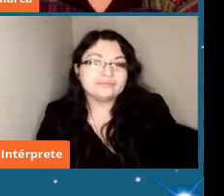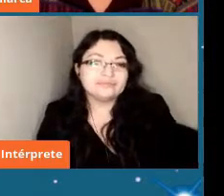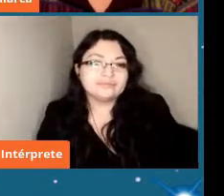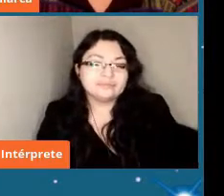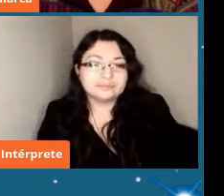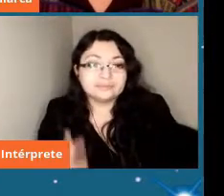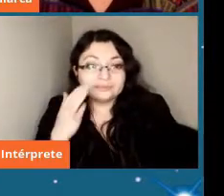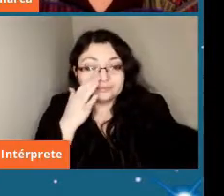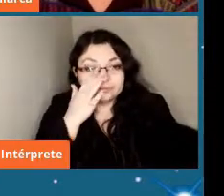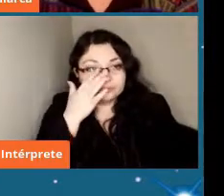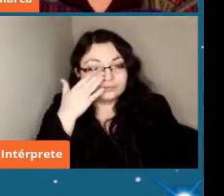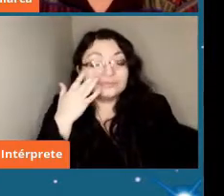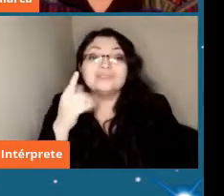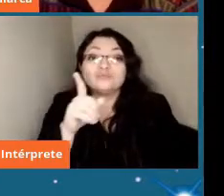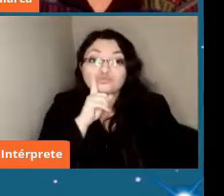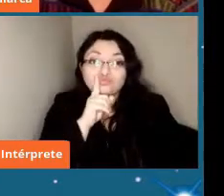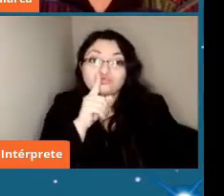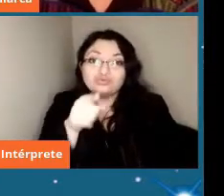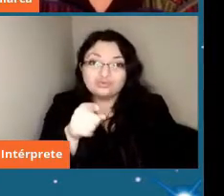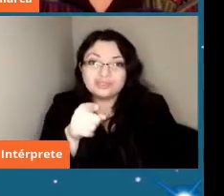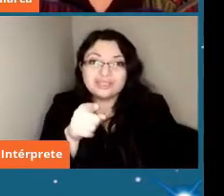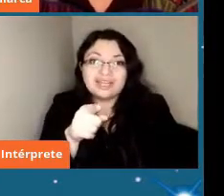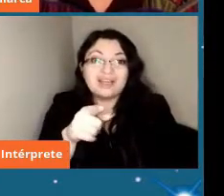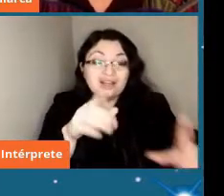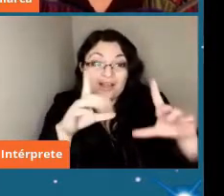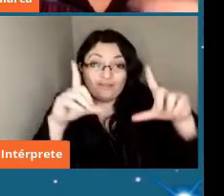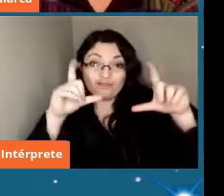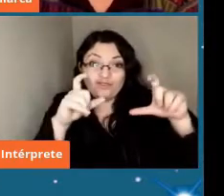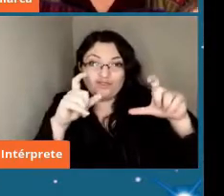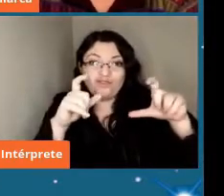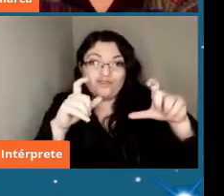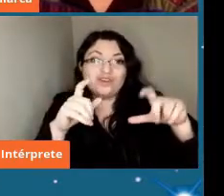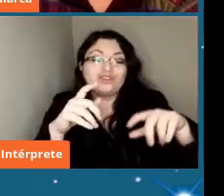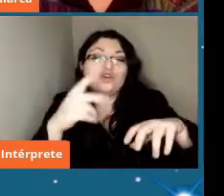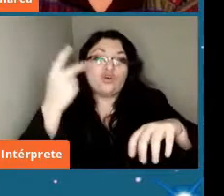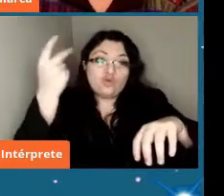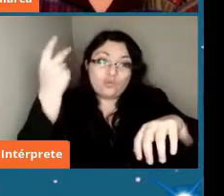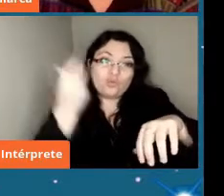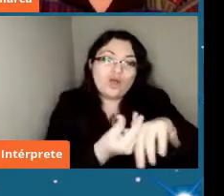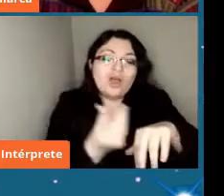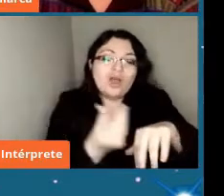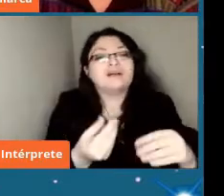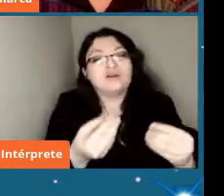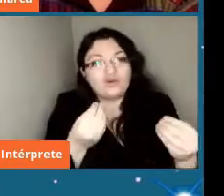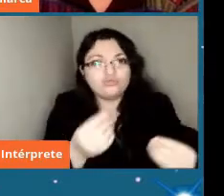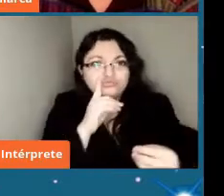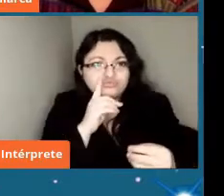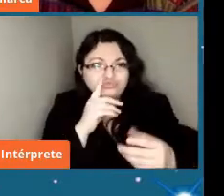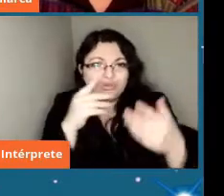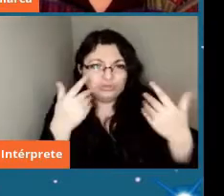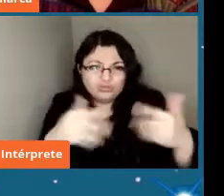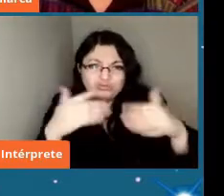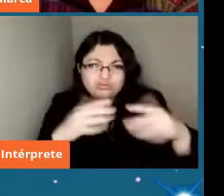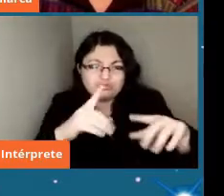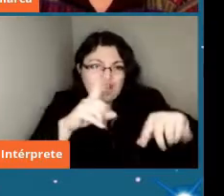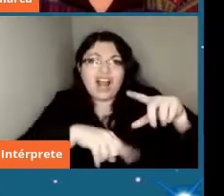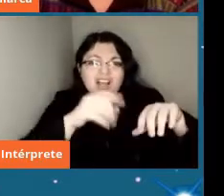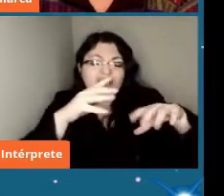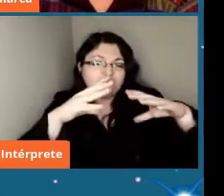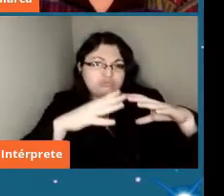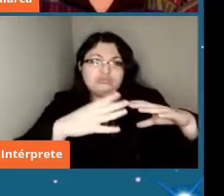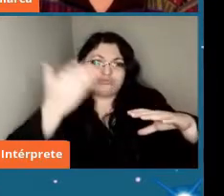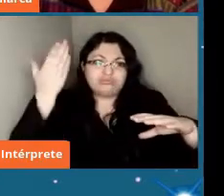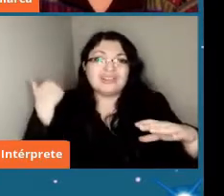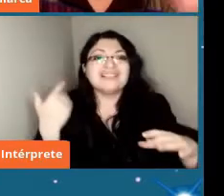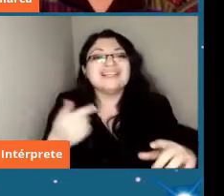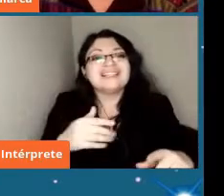entonces acá tenemos una imagen de un impacto que obviamente hemos tenido en la tierra y